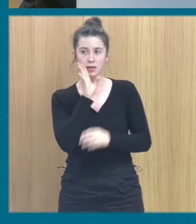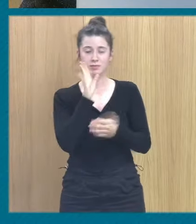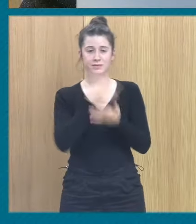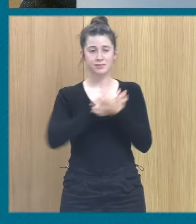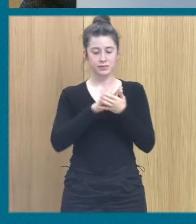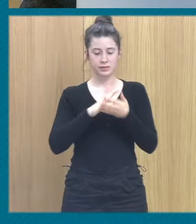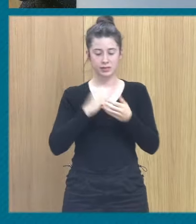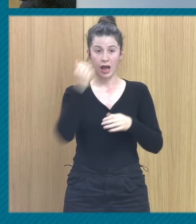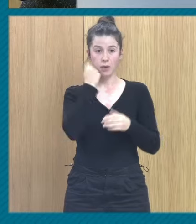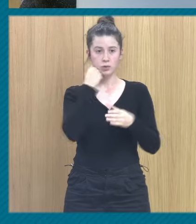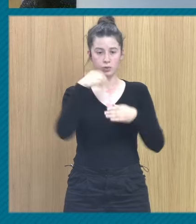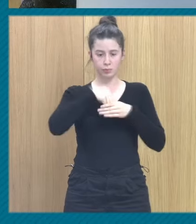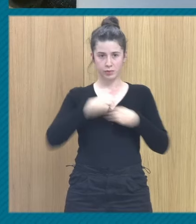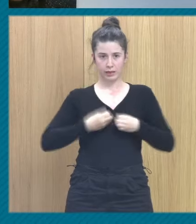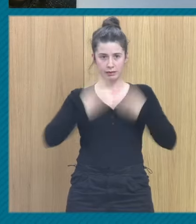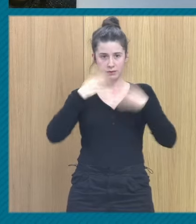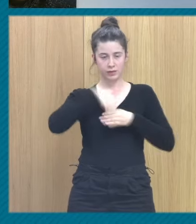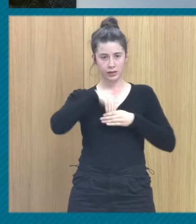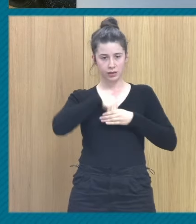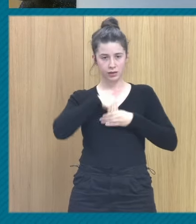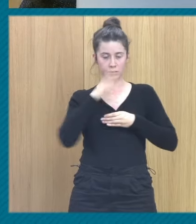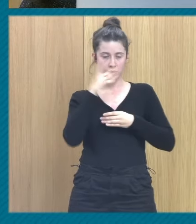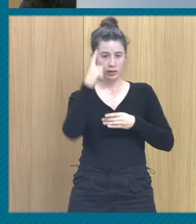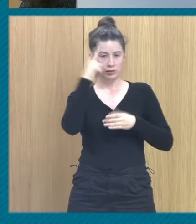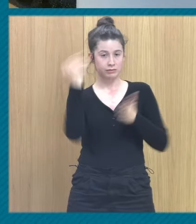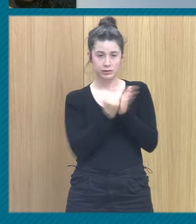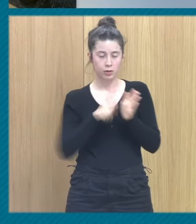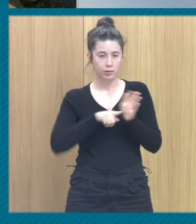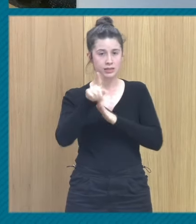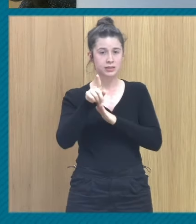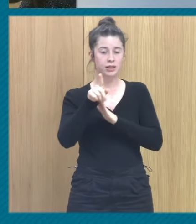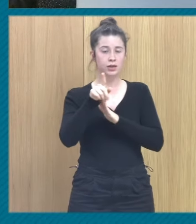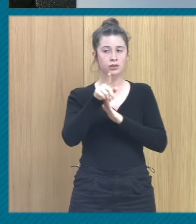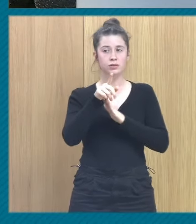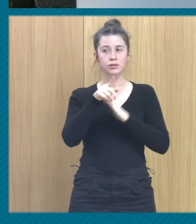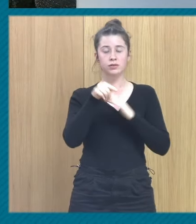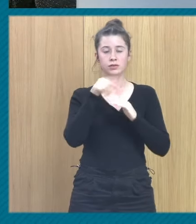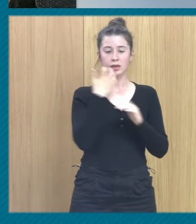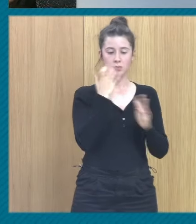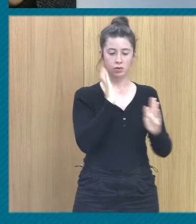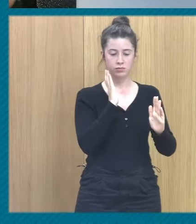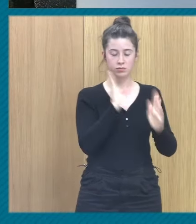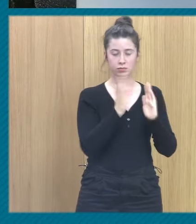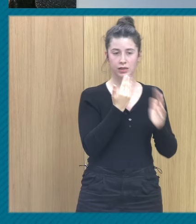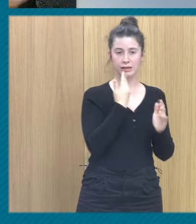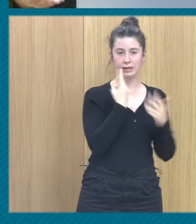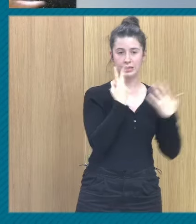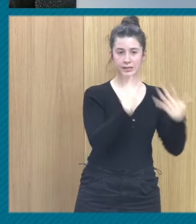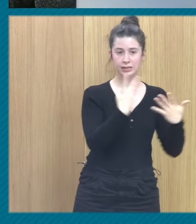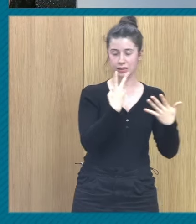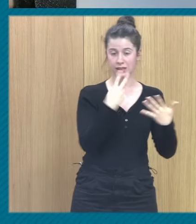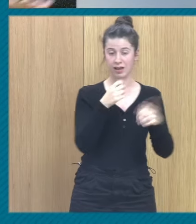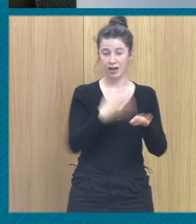en el edificio ¿por qué? porque es trauma de desarrollo ¿y quién hizo eso? para abusar sexualmente de un niño de menos de 7 u 8 años tiene que ser una figura vincular